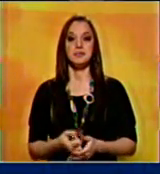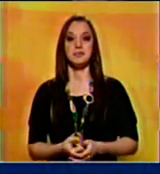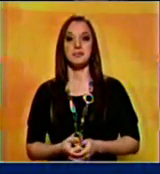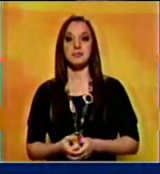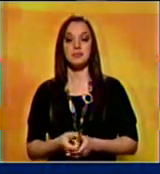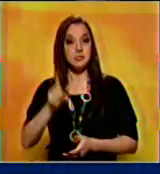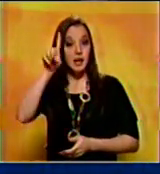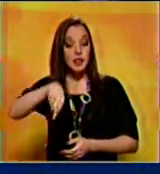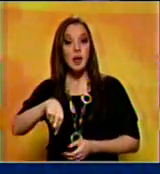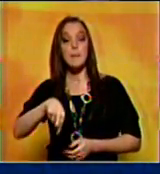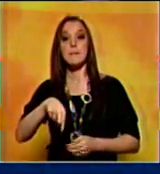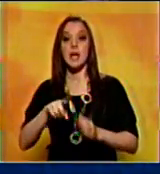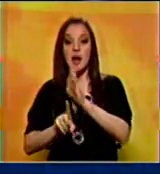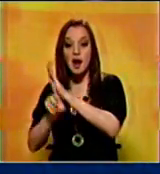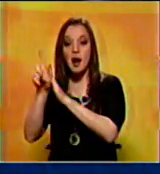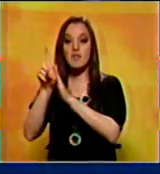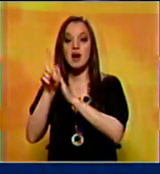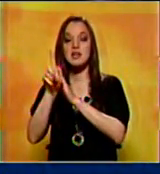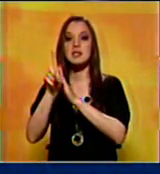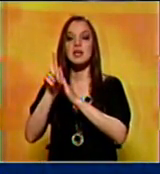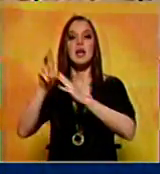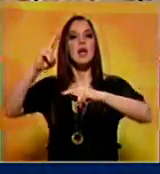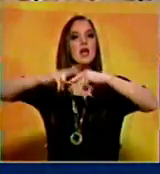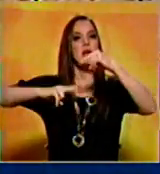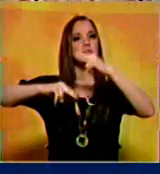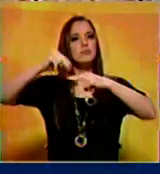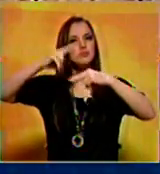Hay también avances en proyectos de infraestructura.